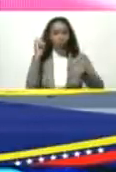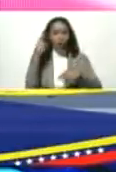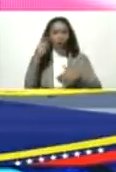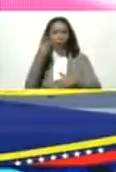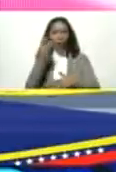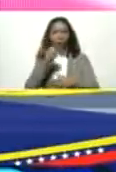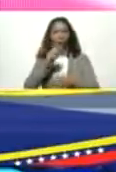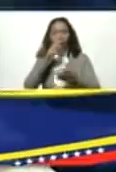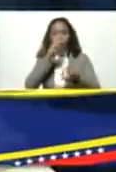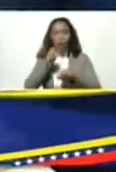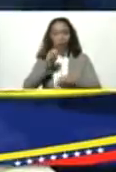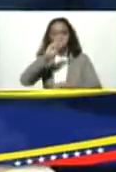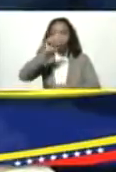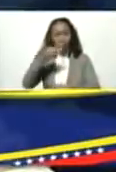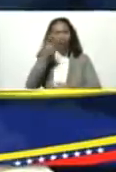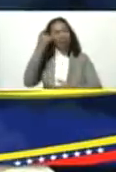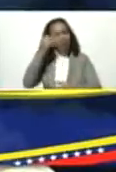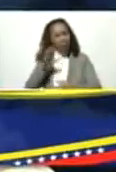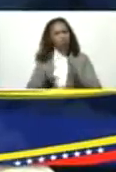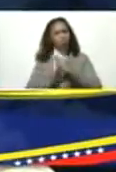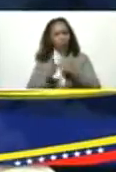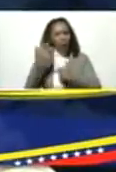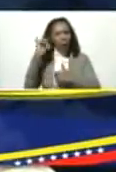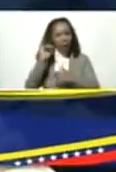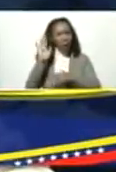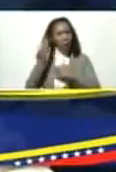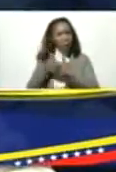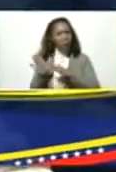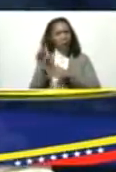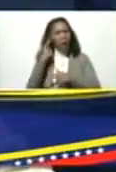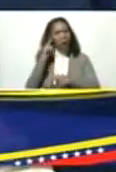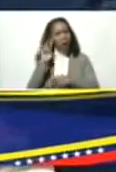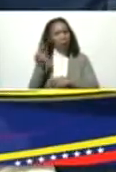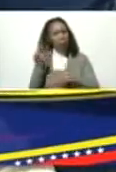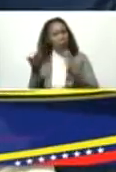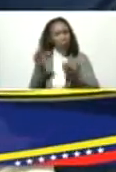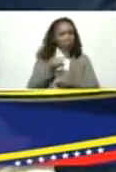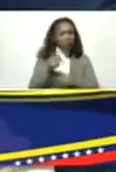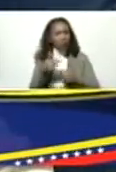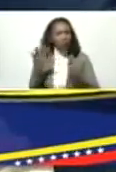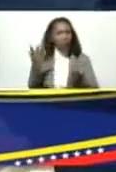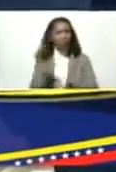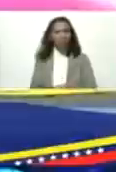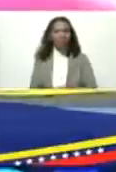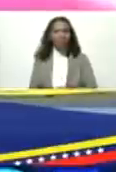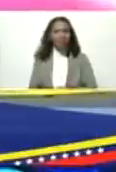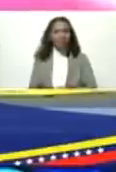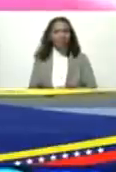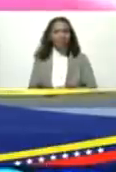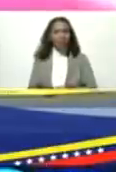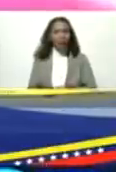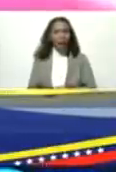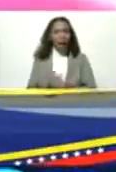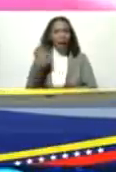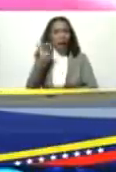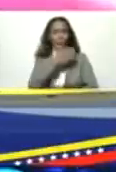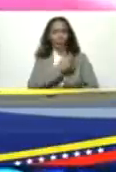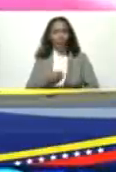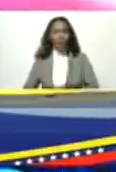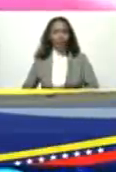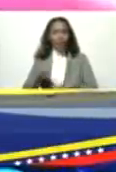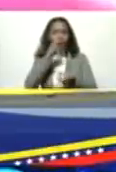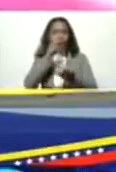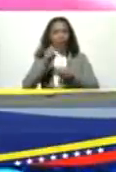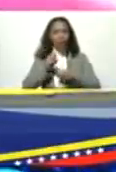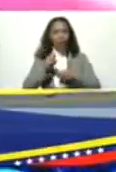creo que todavía la tengo hay que chequearla está el presidente del Banco